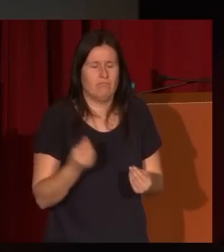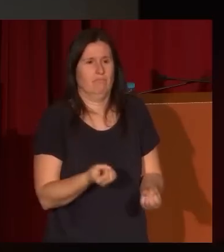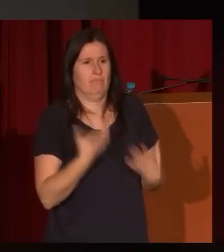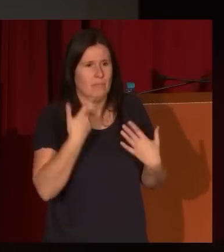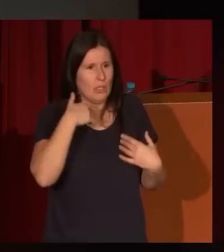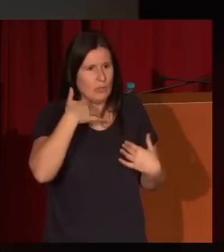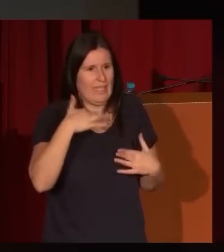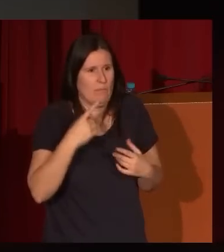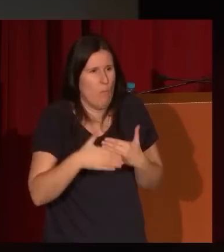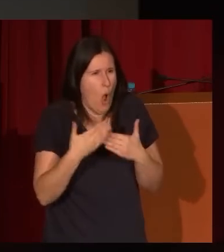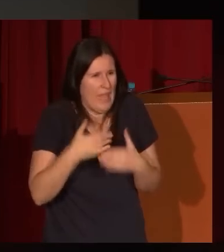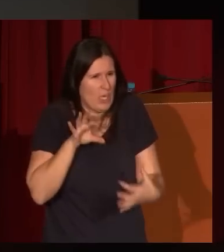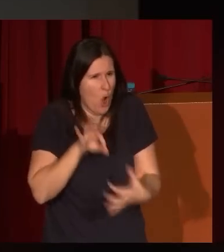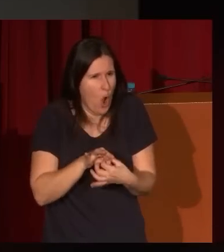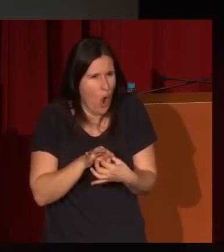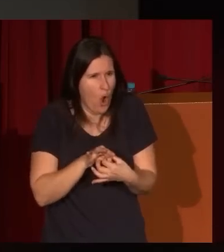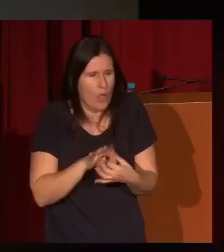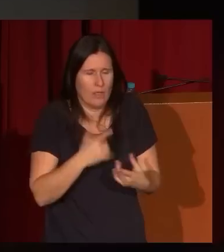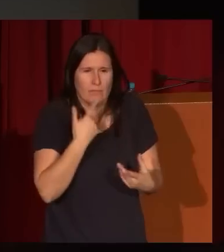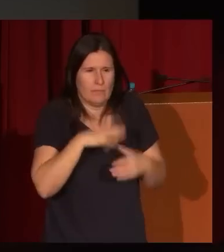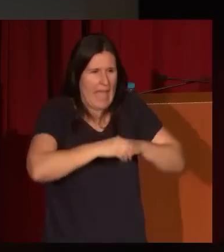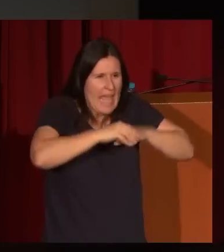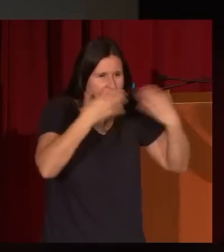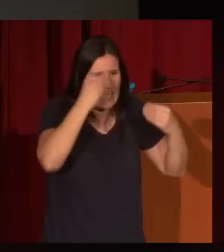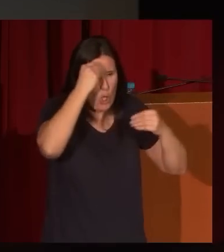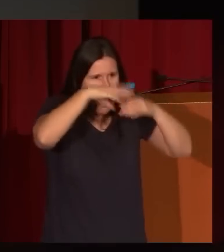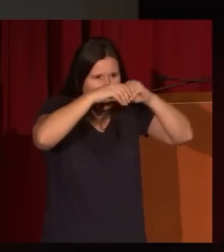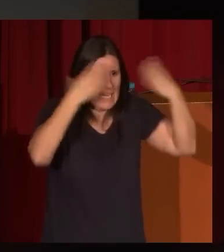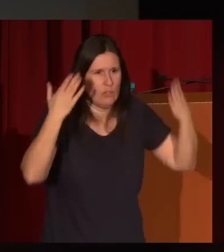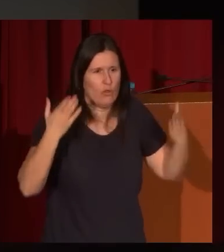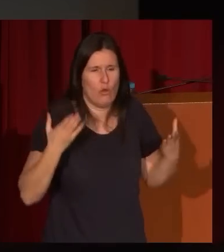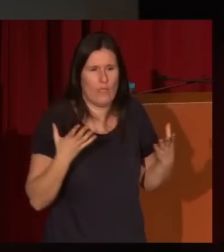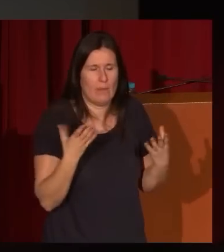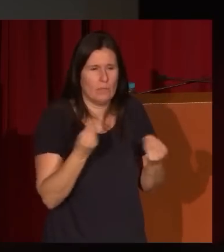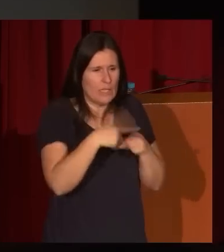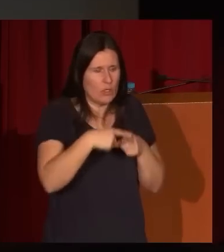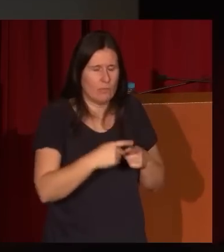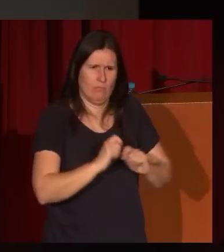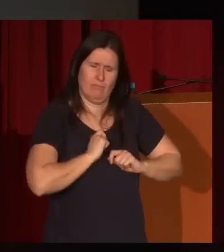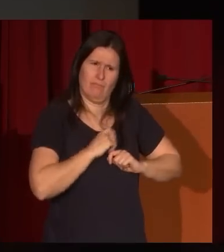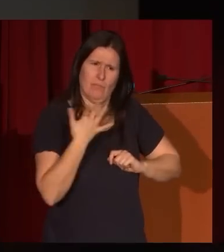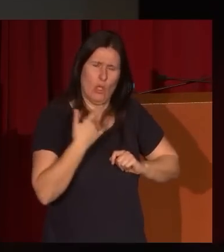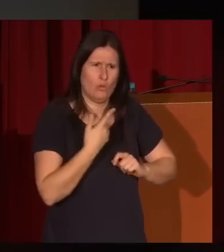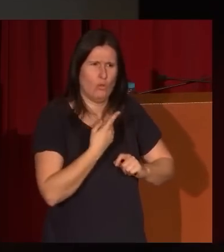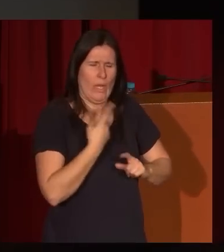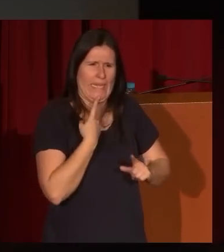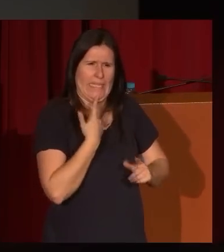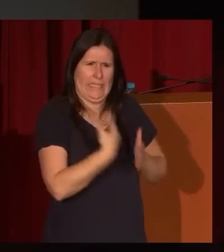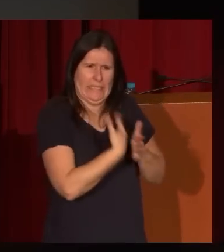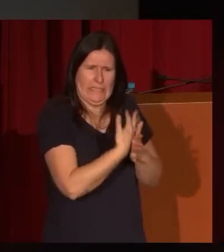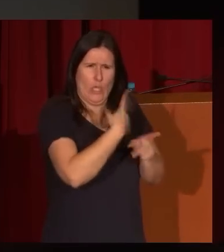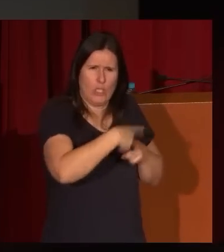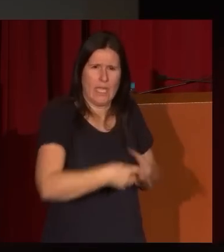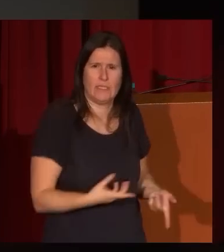extraordinaria modernidad absolutamente abstracta prácticamente abstracta y hay cosas muy muy sugerentes como esta ¿no? como fíjese